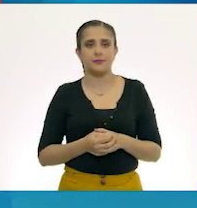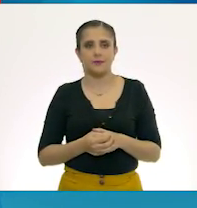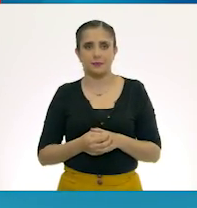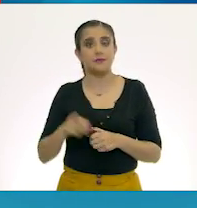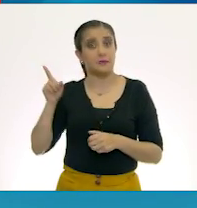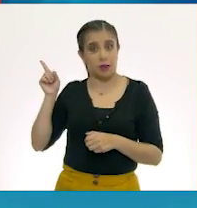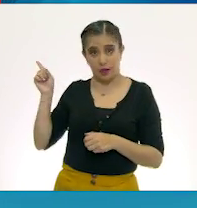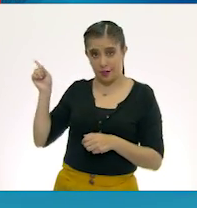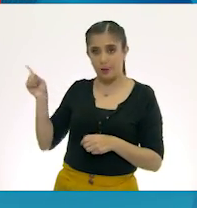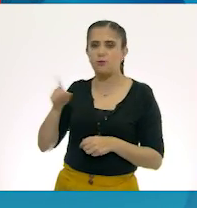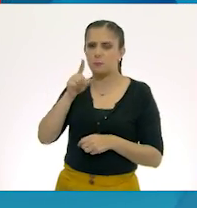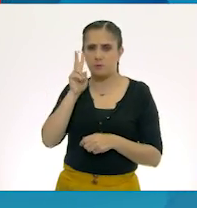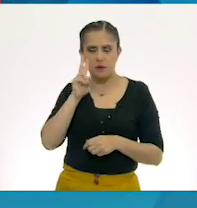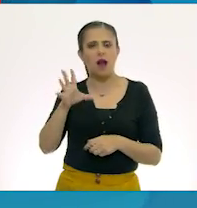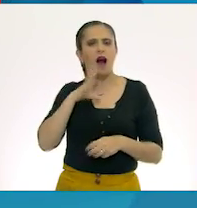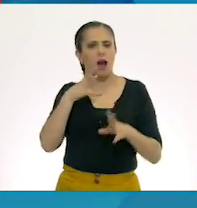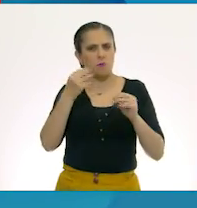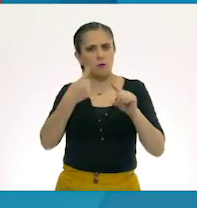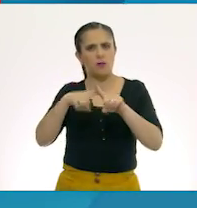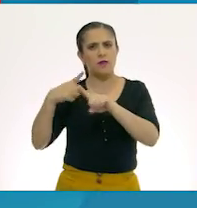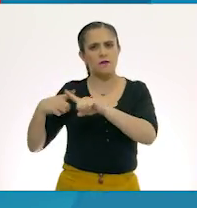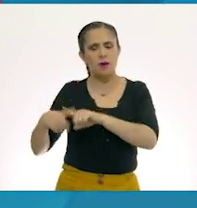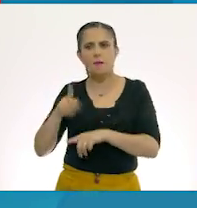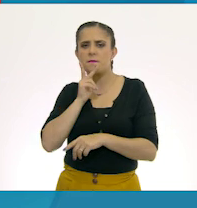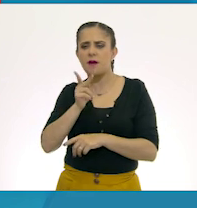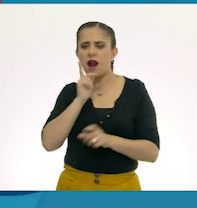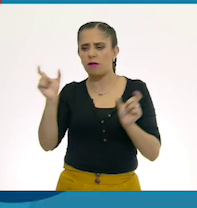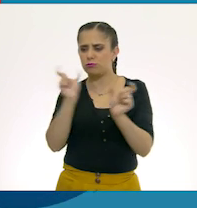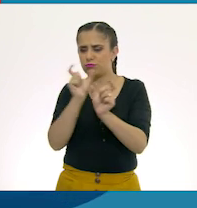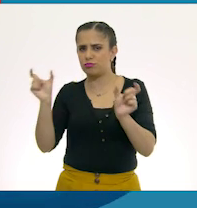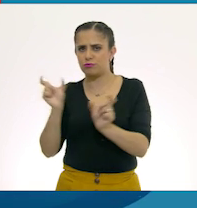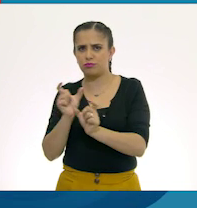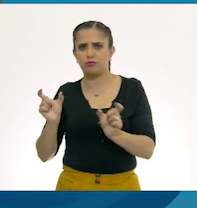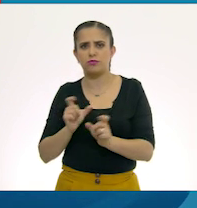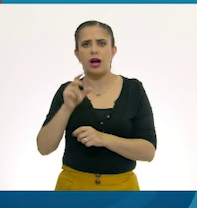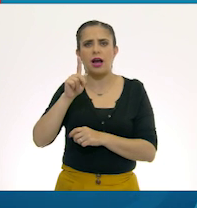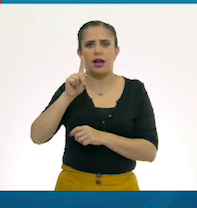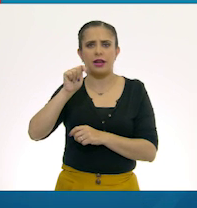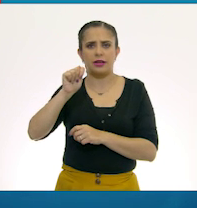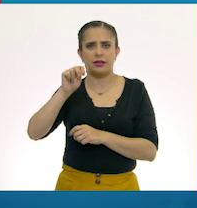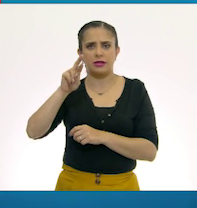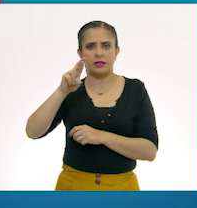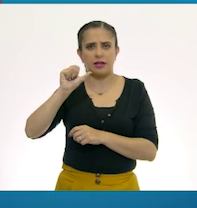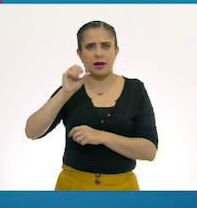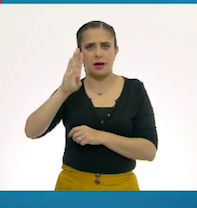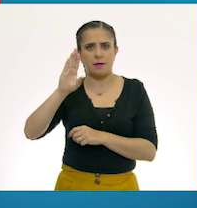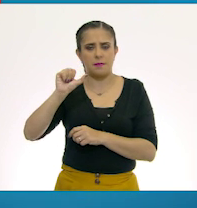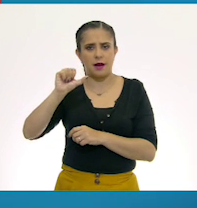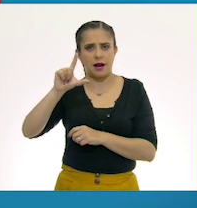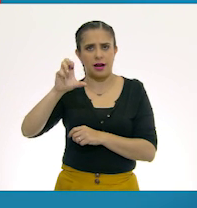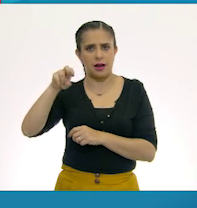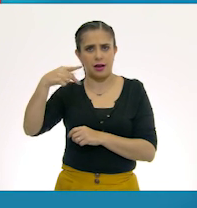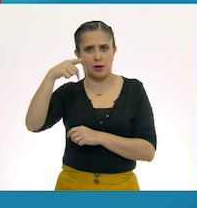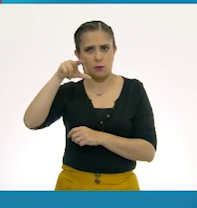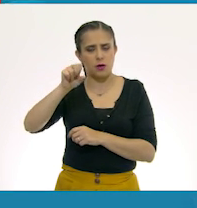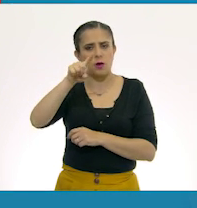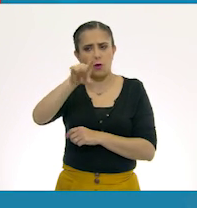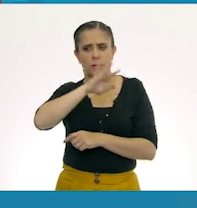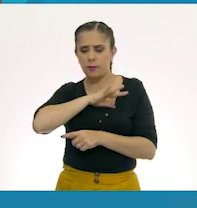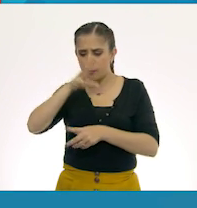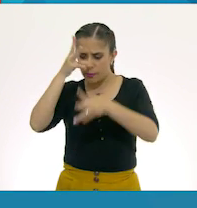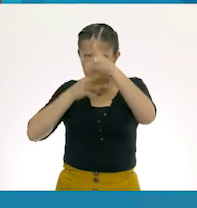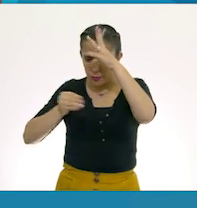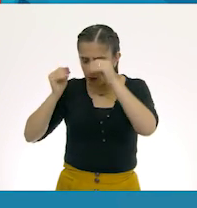Ahí aparecen alguna serie de trabalenguas que todos ustedes en familia pueden ir trabajando, ¿verdad?